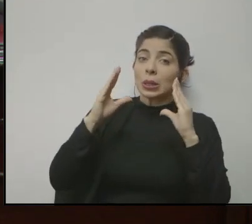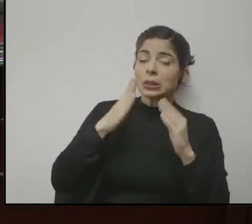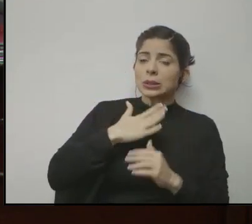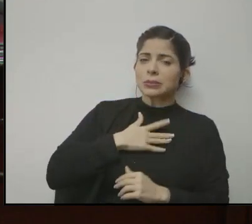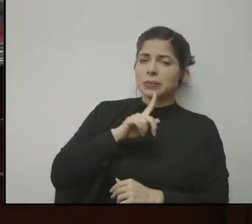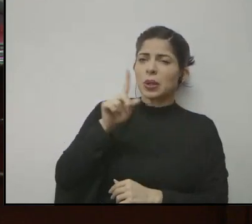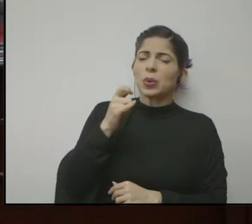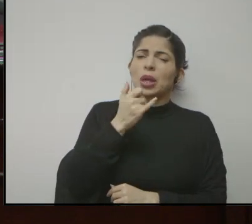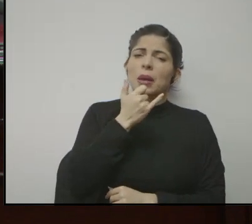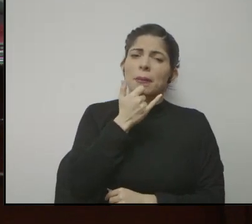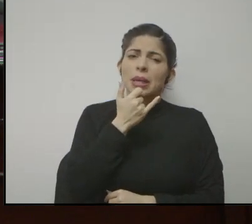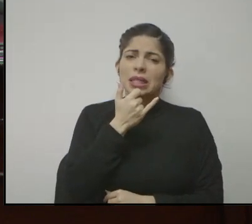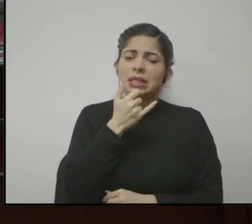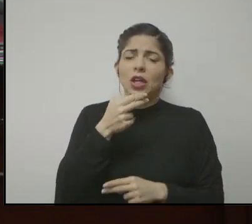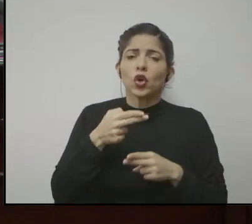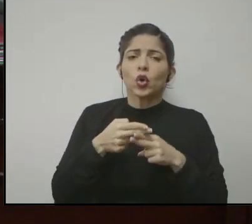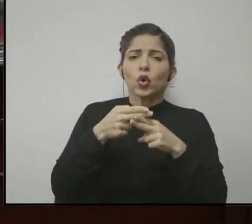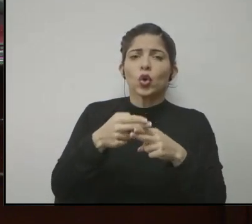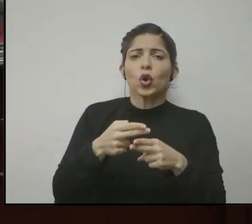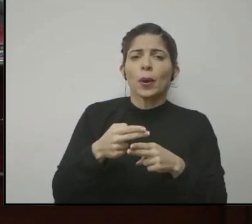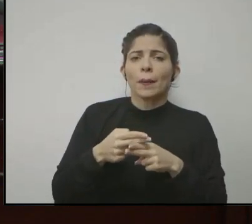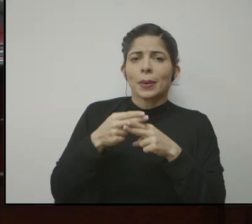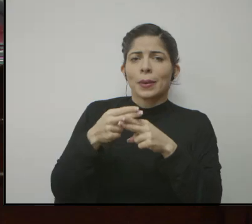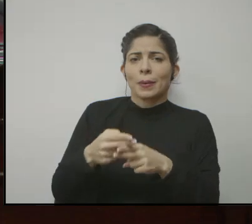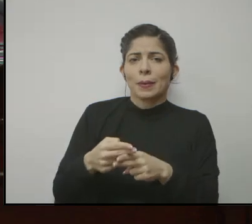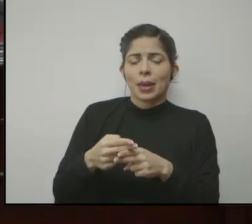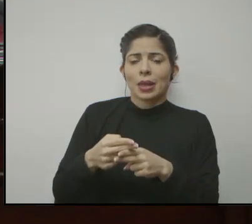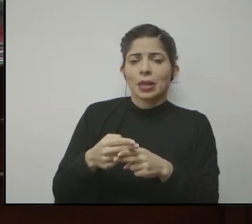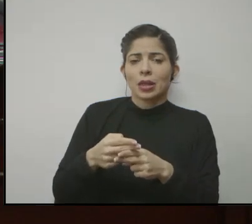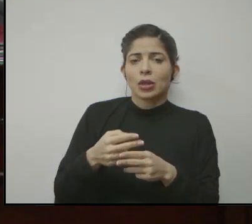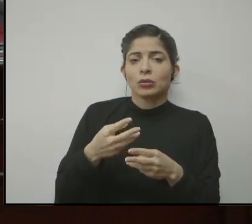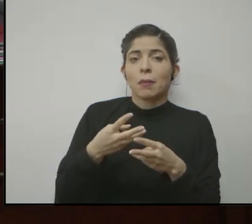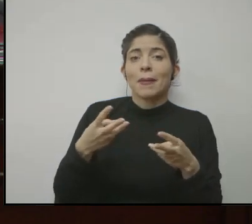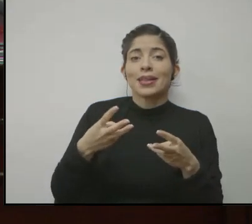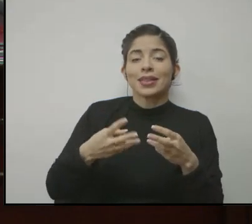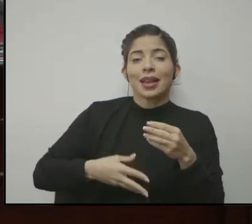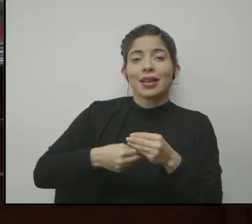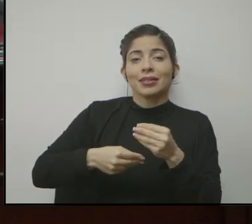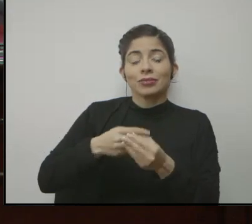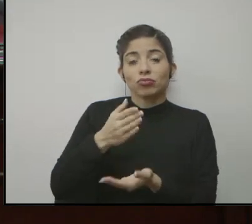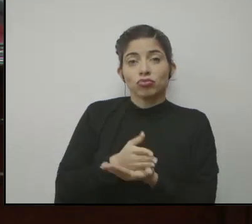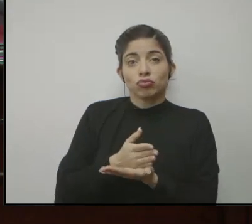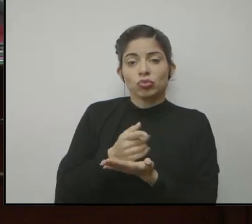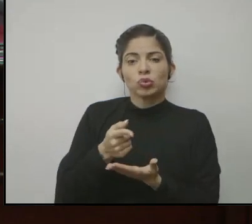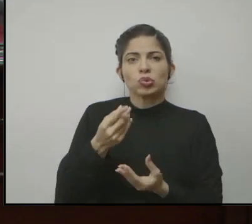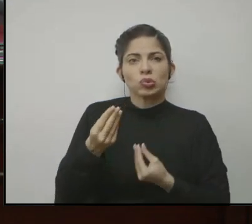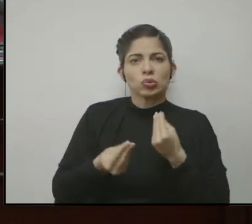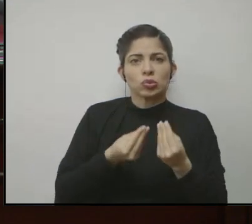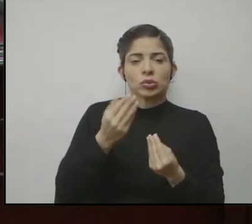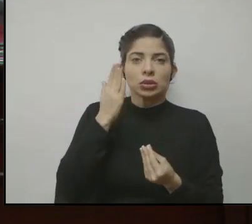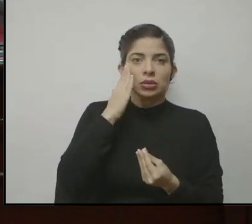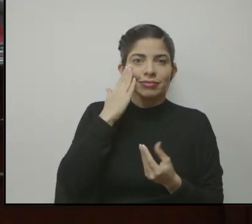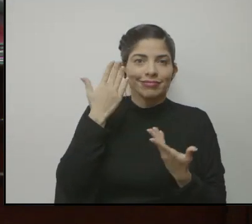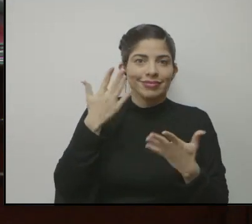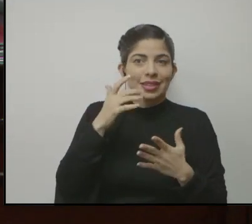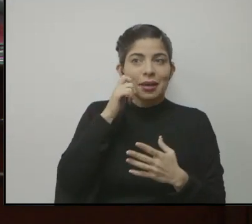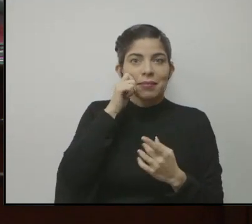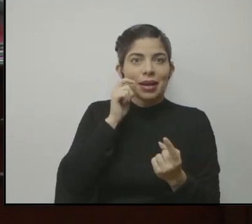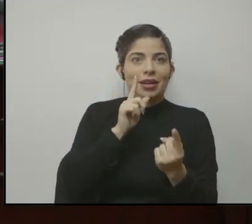pregunta es qué pasará con los nombramientos que cesaron de materias complementarias. Se sabe que se suspendió la